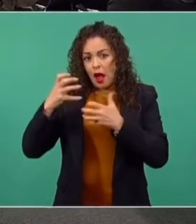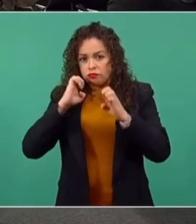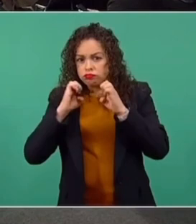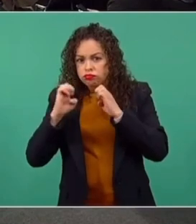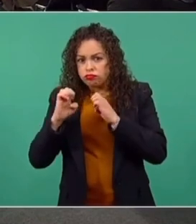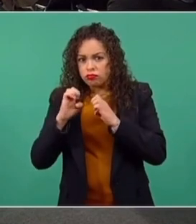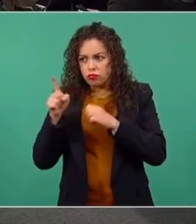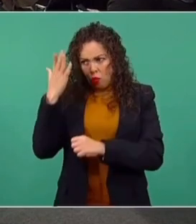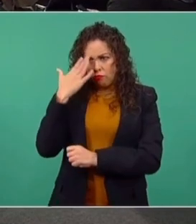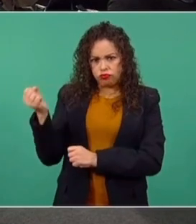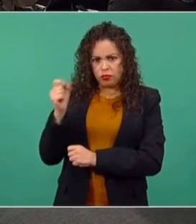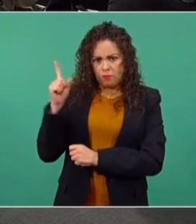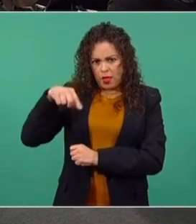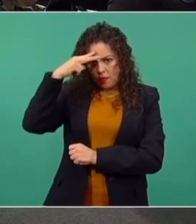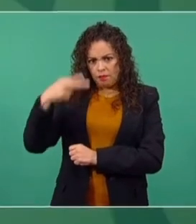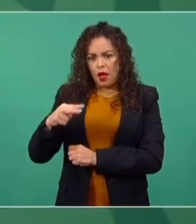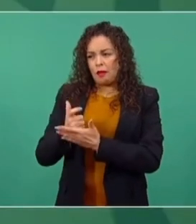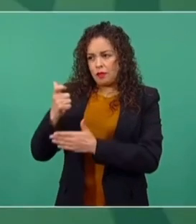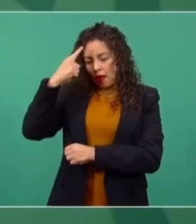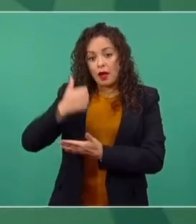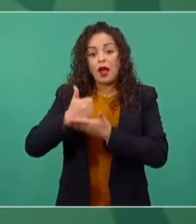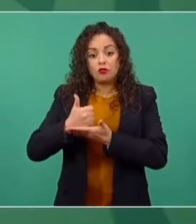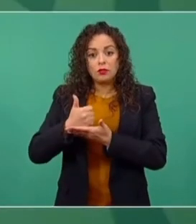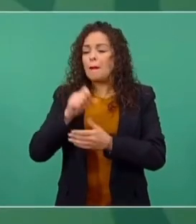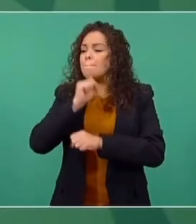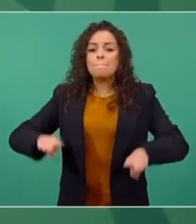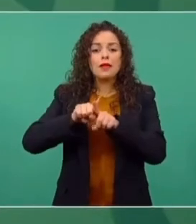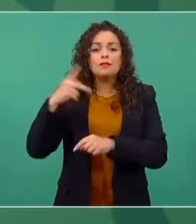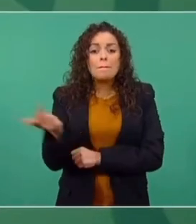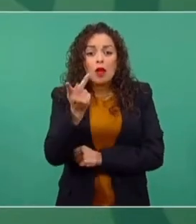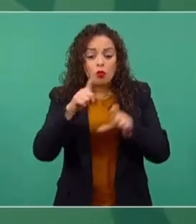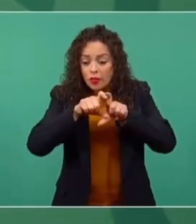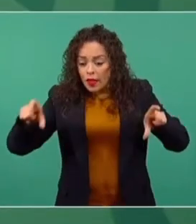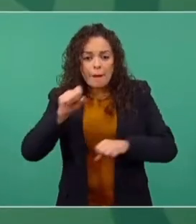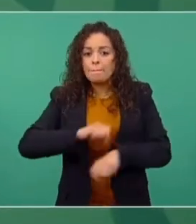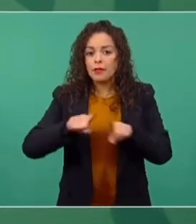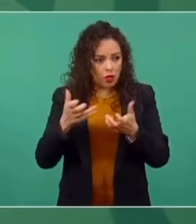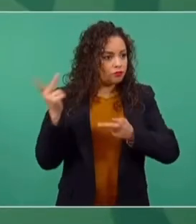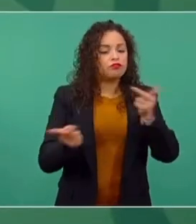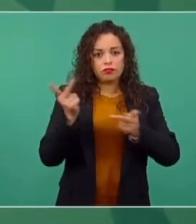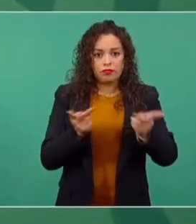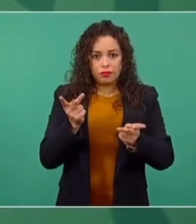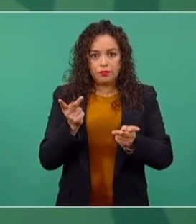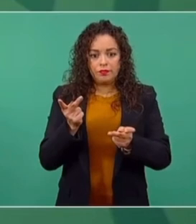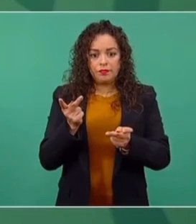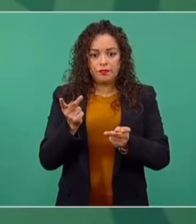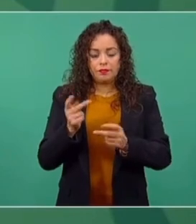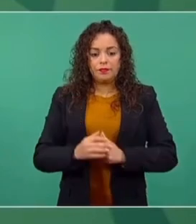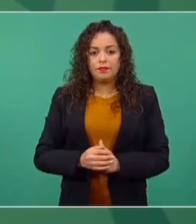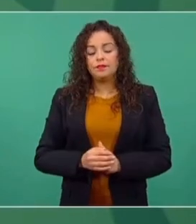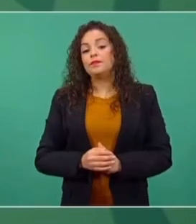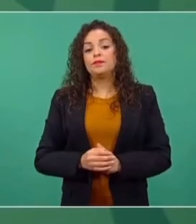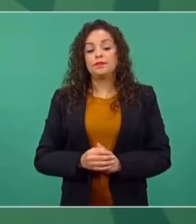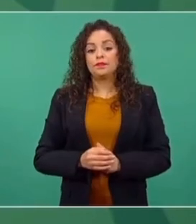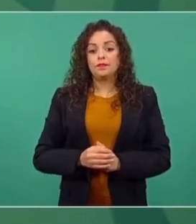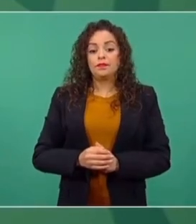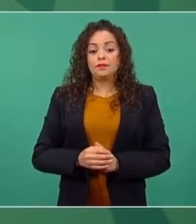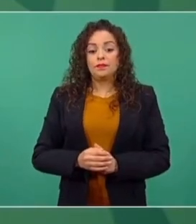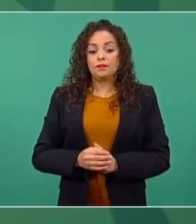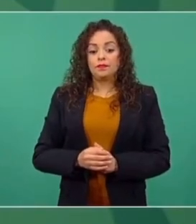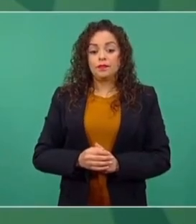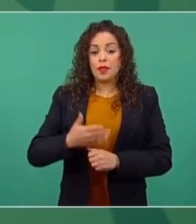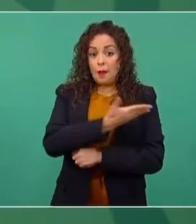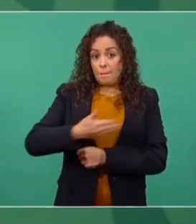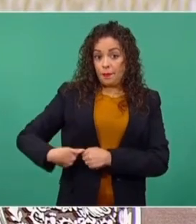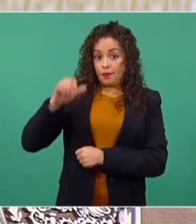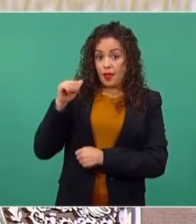en México y que se preguntara lo mismo. O ¿quieres que siga de presidente Andrés